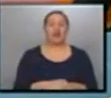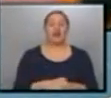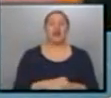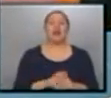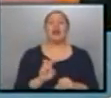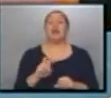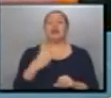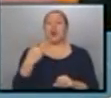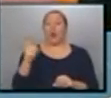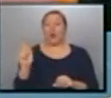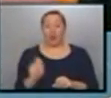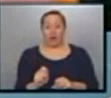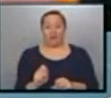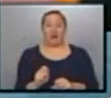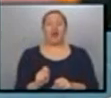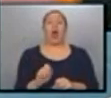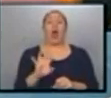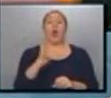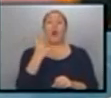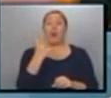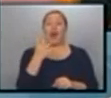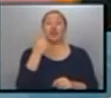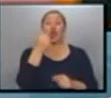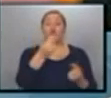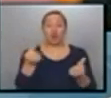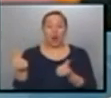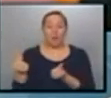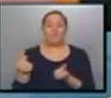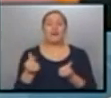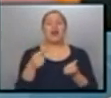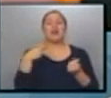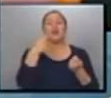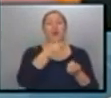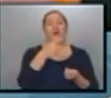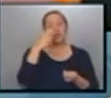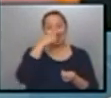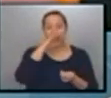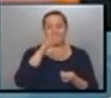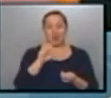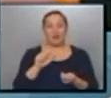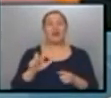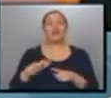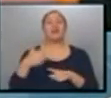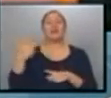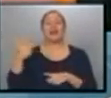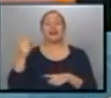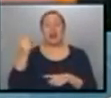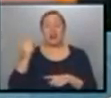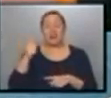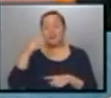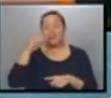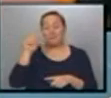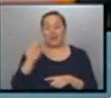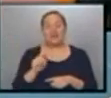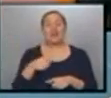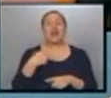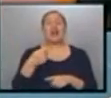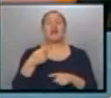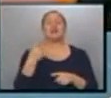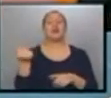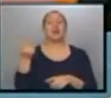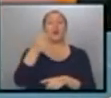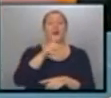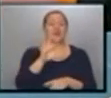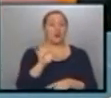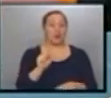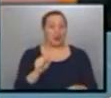mes, las cuatro primeras compras te van a devolver 75 pesos en cada una y en el tercer mes 50 pesos en cada una, aunque vos gastes 3 pesos.